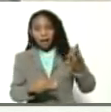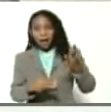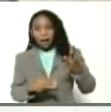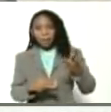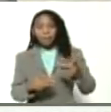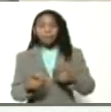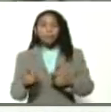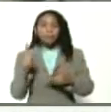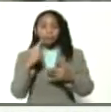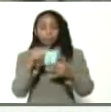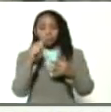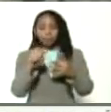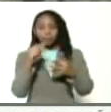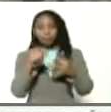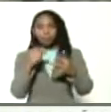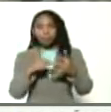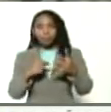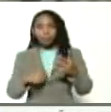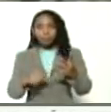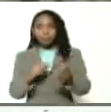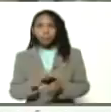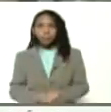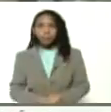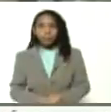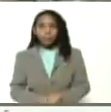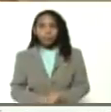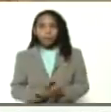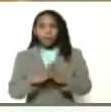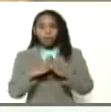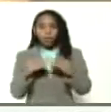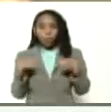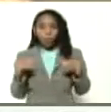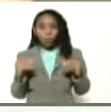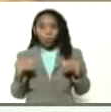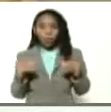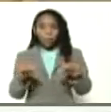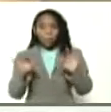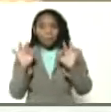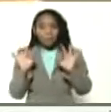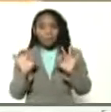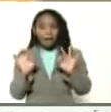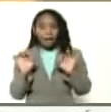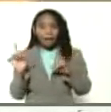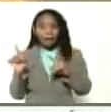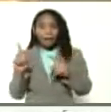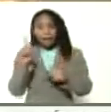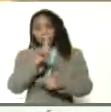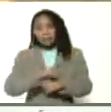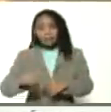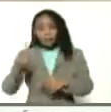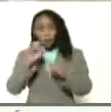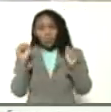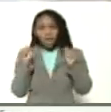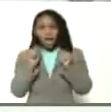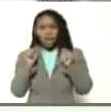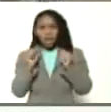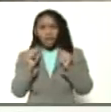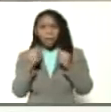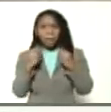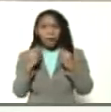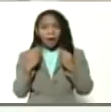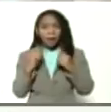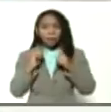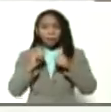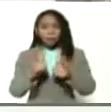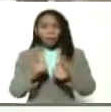musasias en las raíces en los tubérculos en las hortalizas y en especial en este ciclo de invierno que ya comienza para lo que